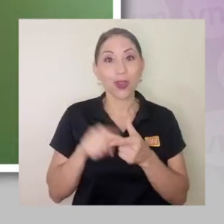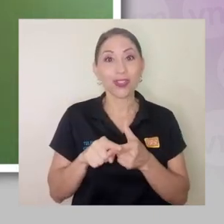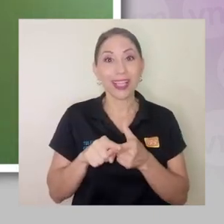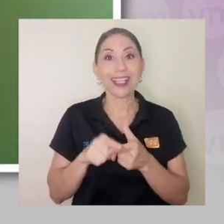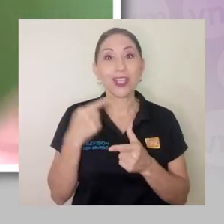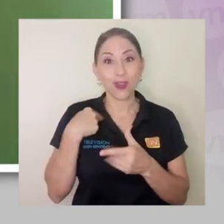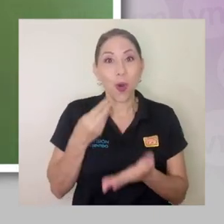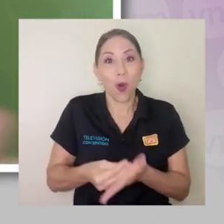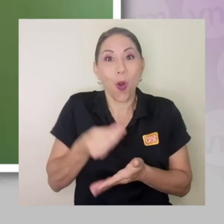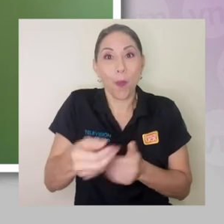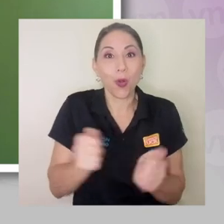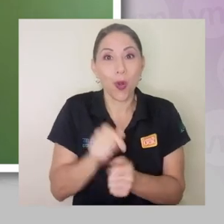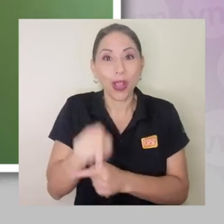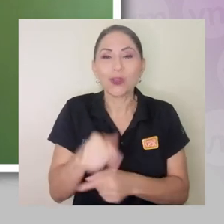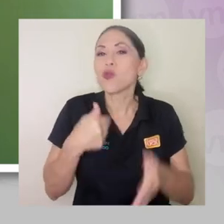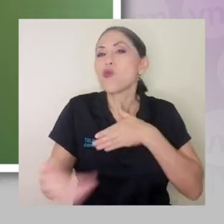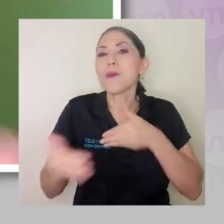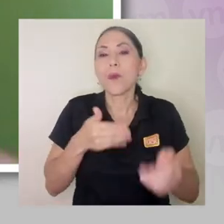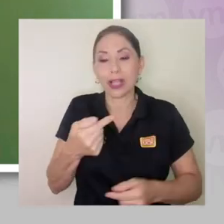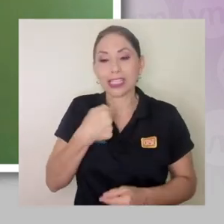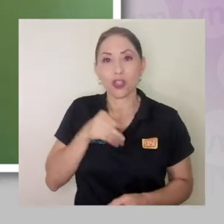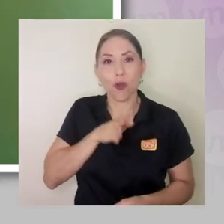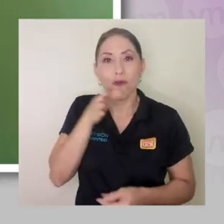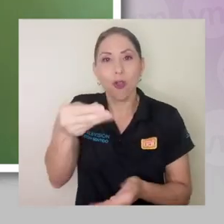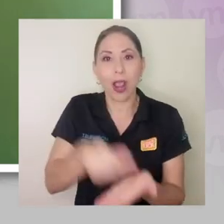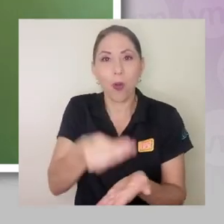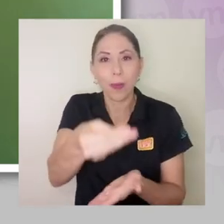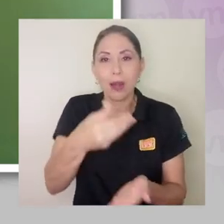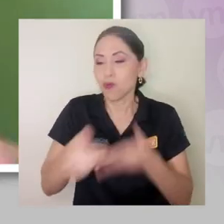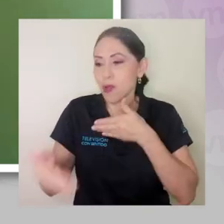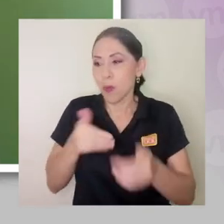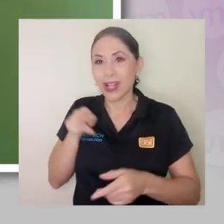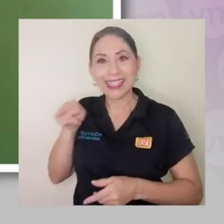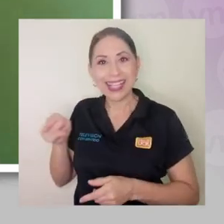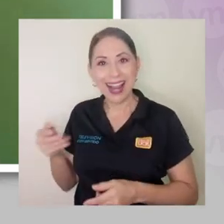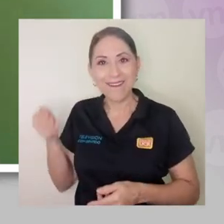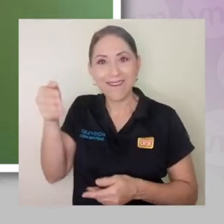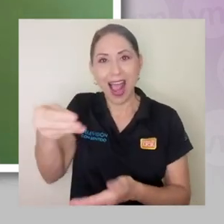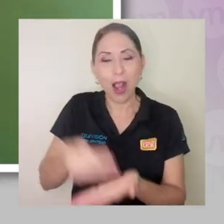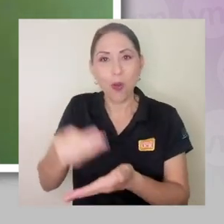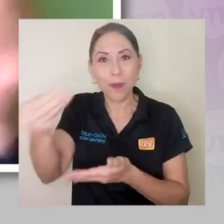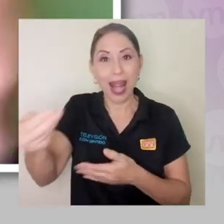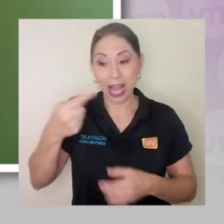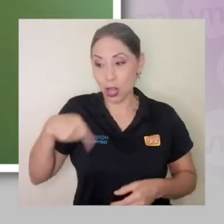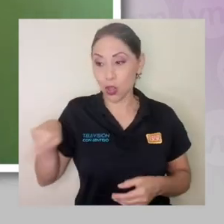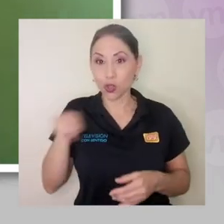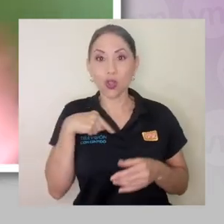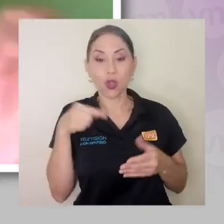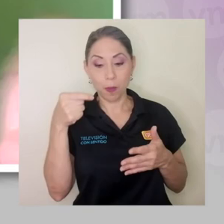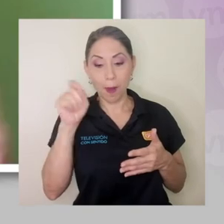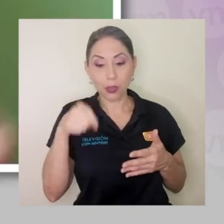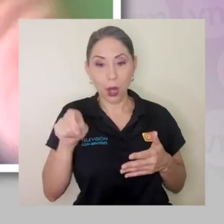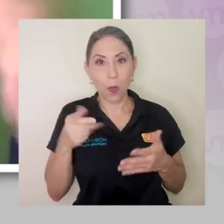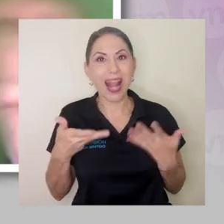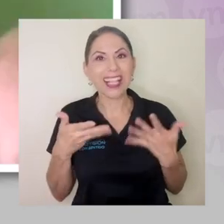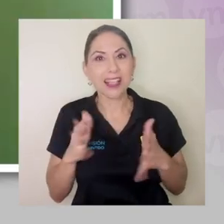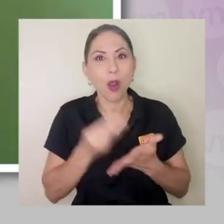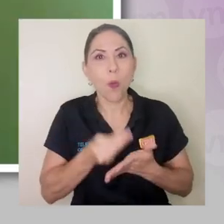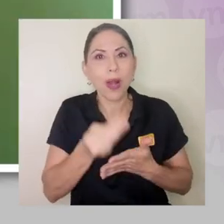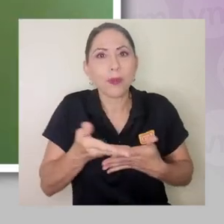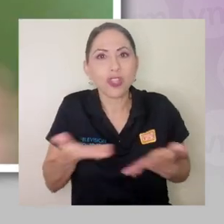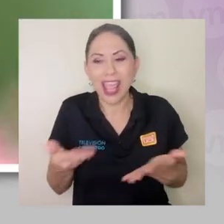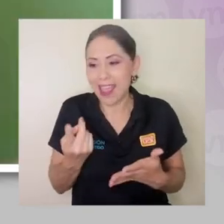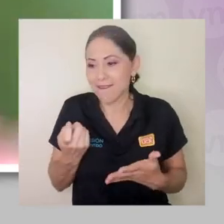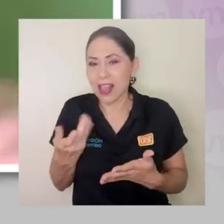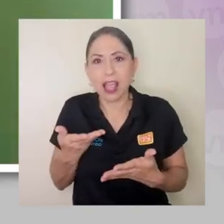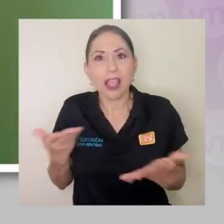independientemente cuál de los dos vaya al súper, vaya a la feria, pues ahí nosotros actualizamos la lista y vamos marcando qué